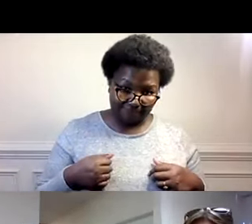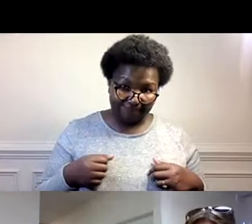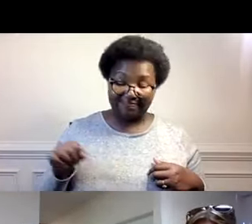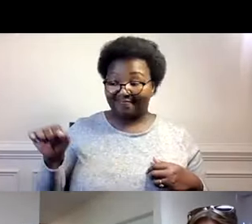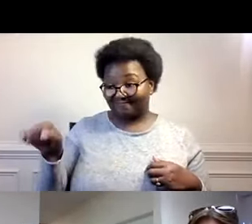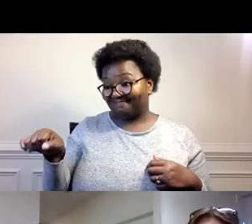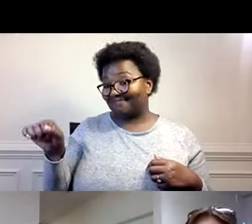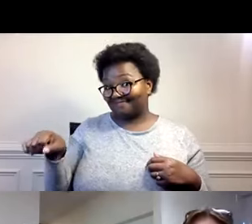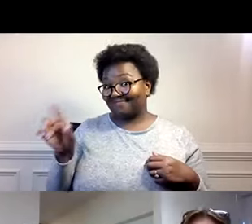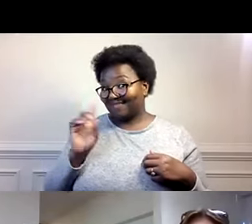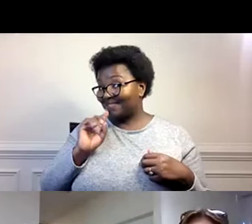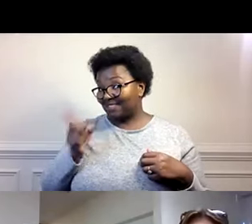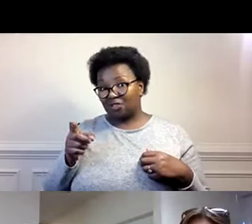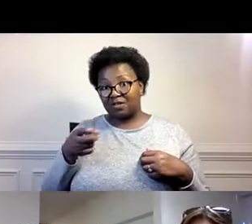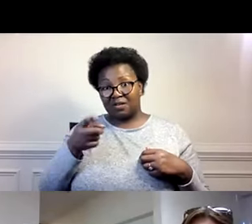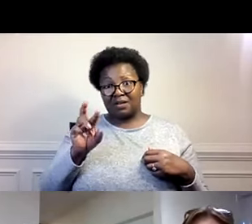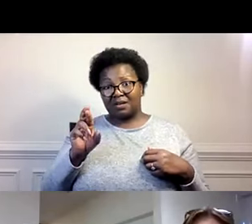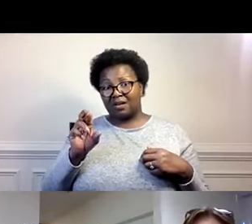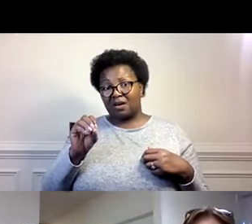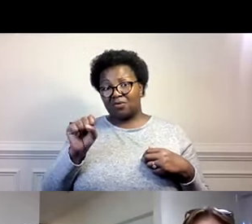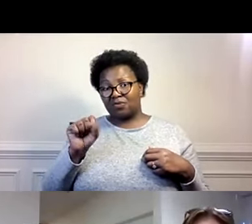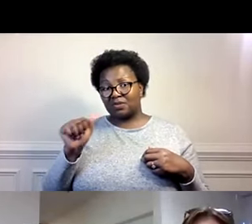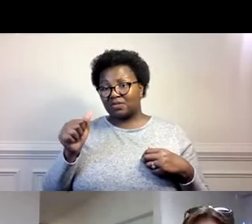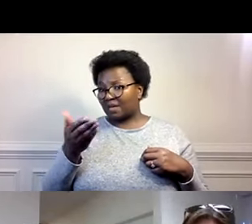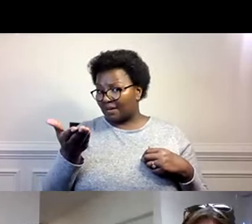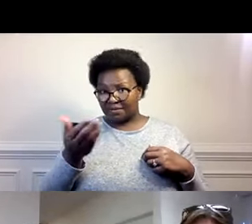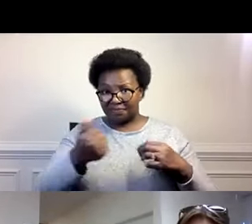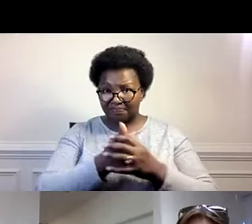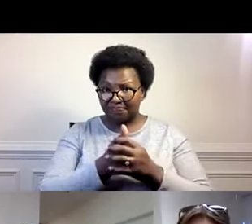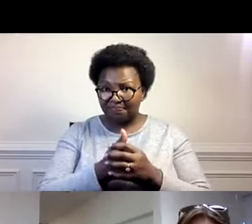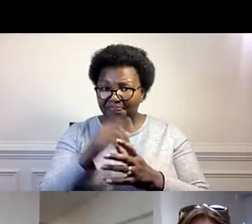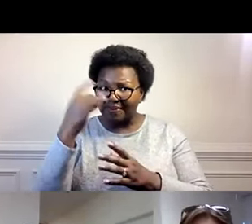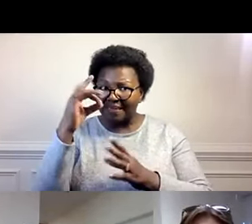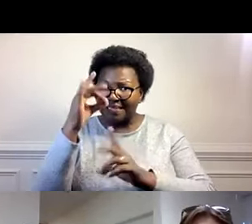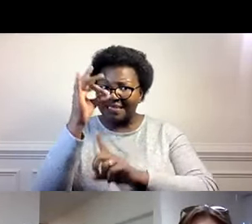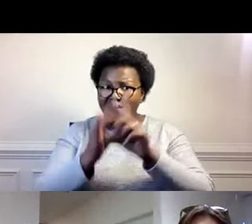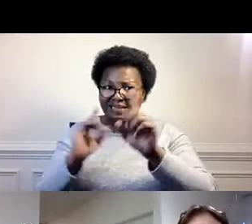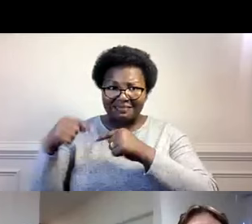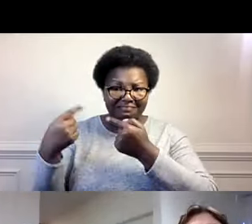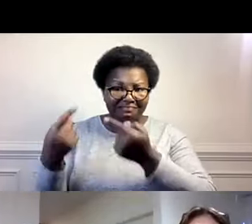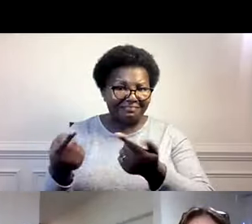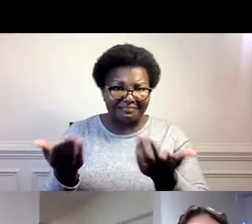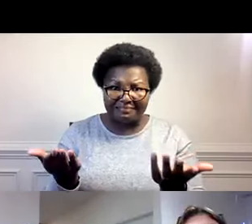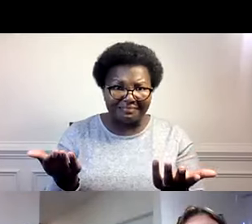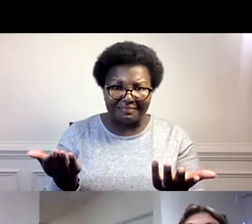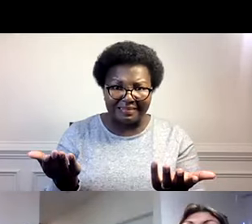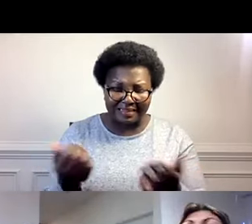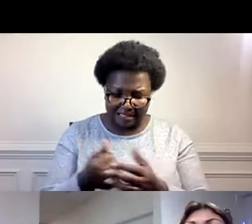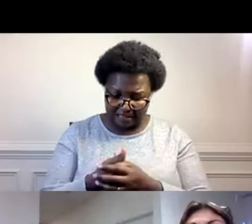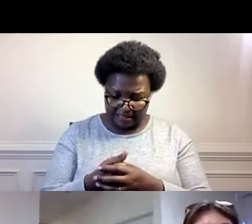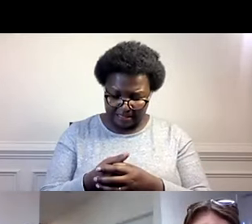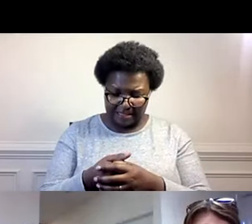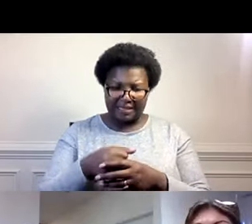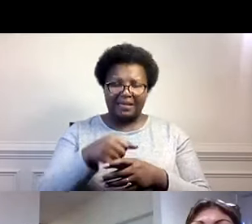recibiendo gérmenes de ellos también. hay problemas, ¿verdad? Eso sí, te entiendo. ¿Y qué tal tú, Rosa? Dieciocho meses ya.